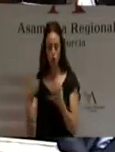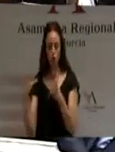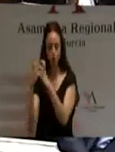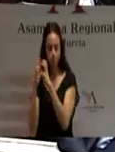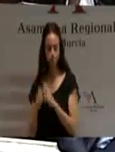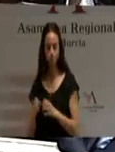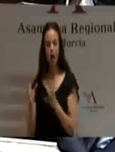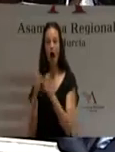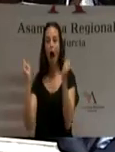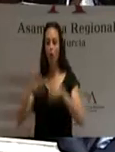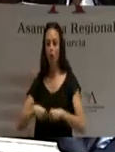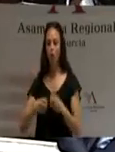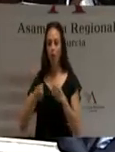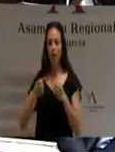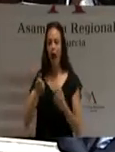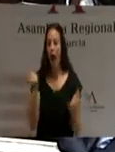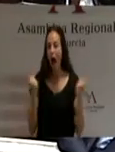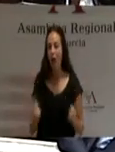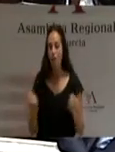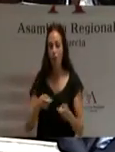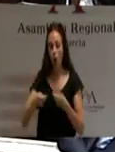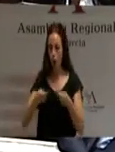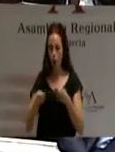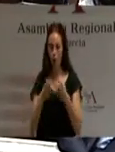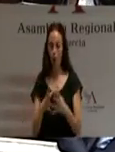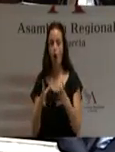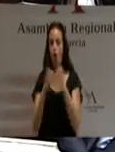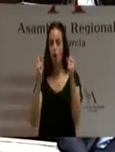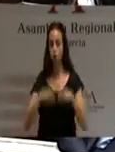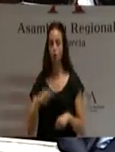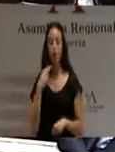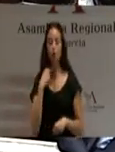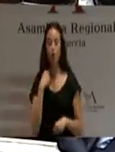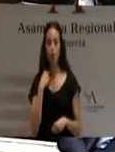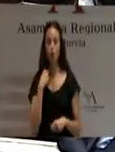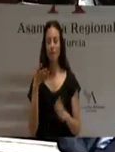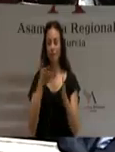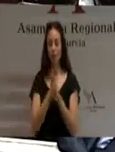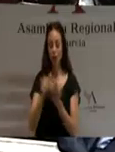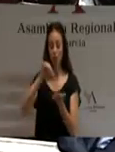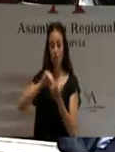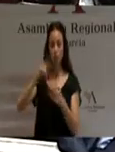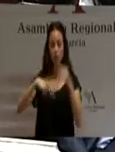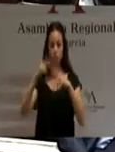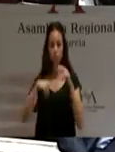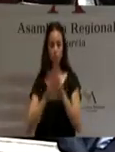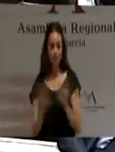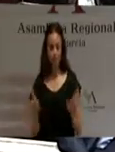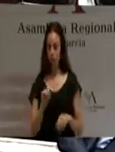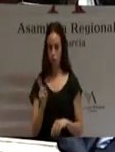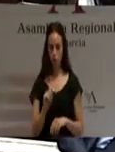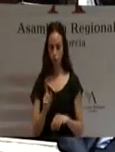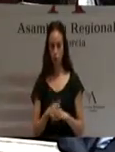de elaborar acciones conjuntas y coordinadas. Lorca no es solo la construcción de una ciudad, sino